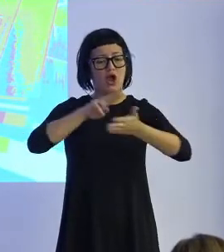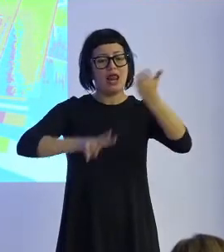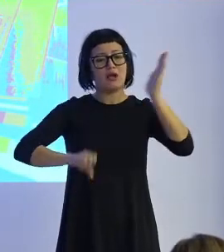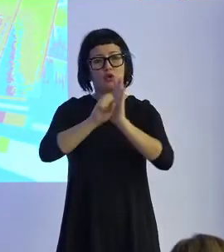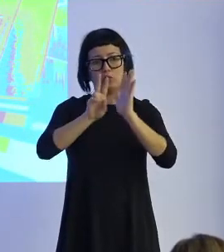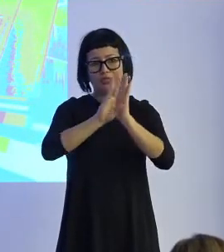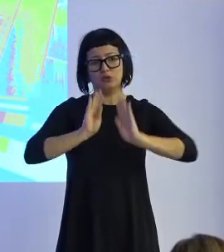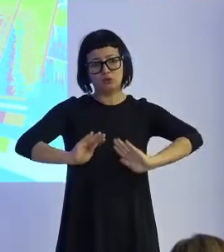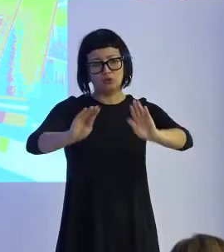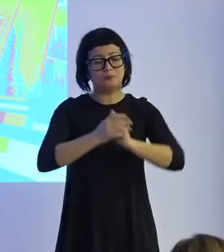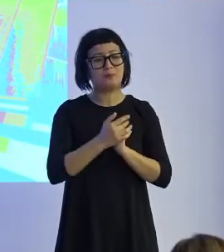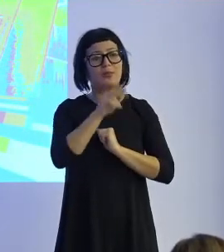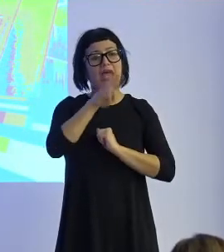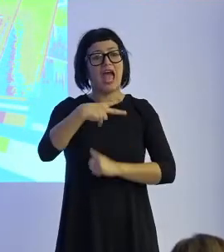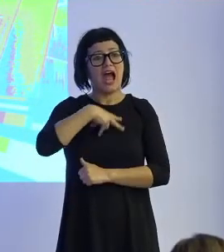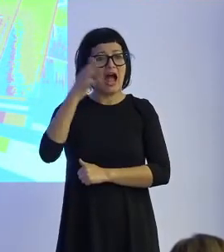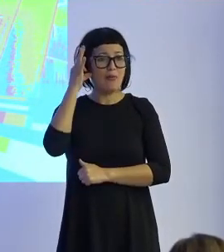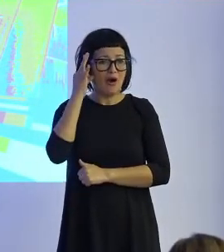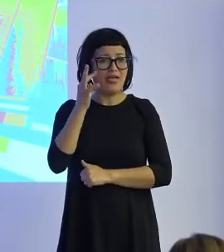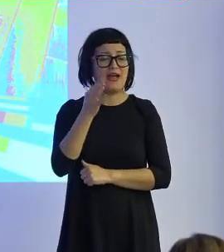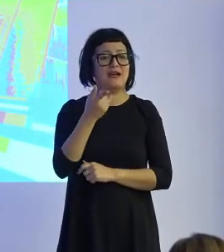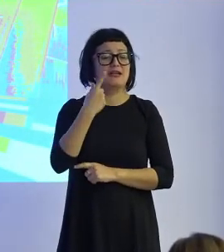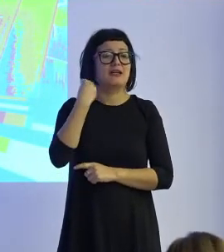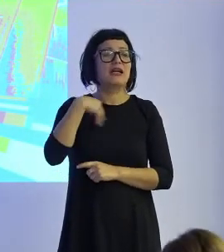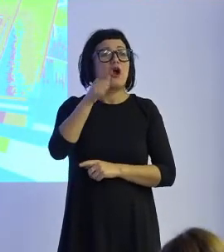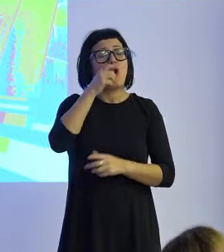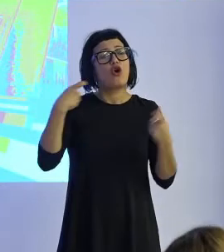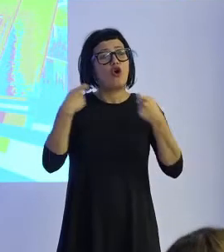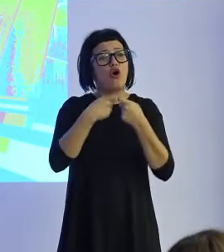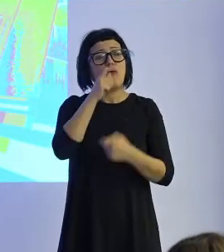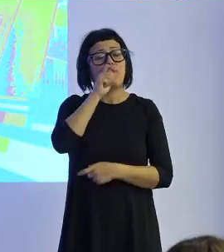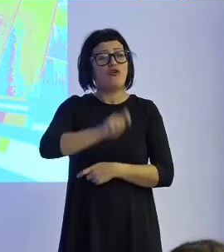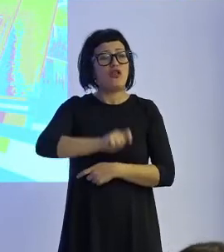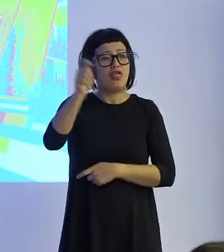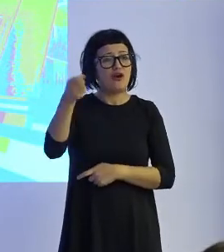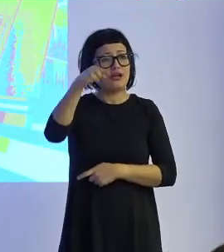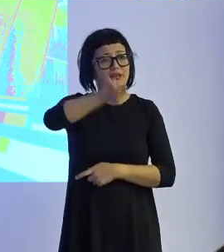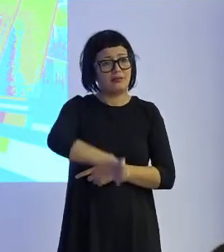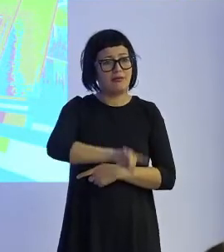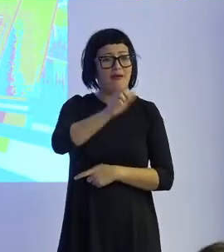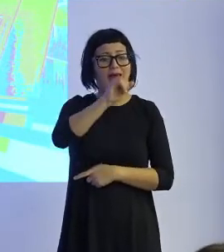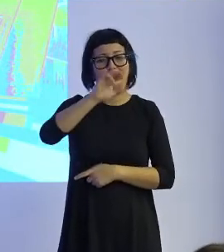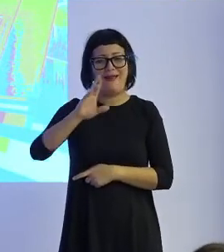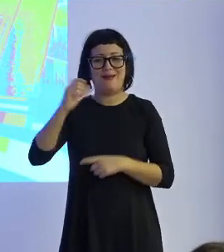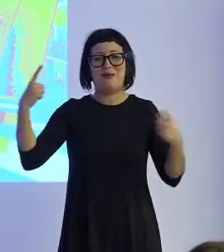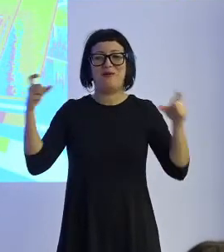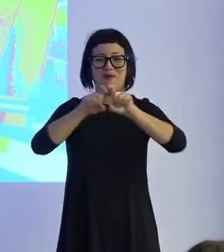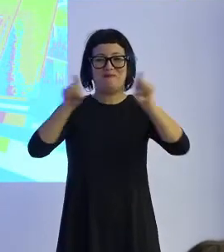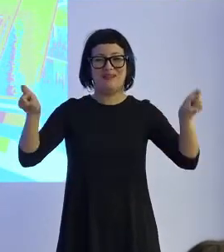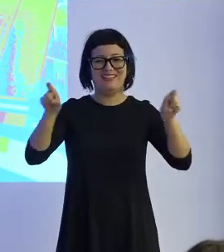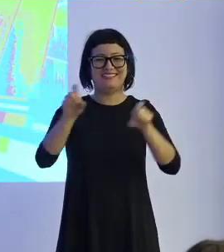currículum. Es abogada TIC en Busola, cofundadora y IT Compliance Officer de Low